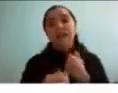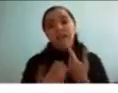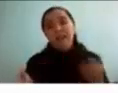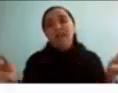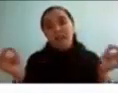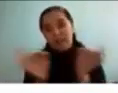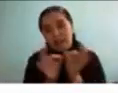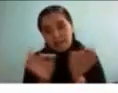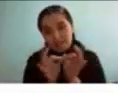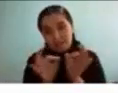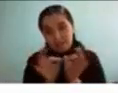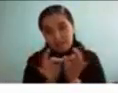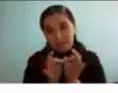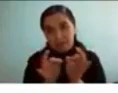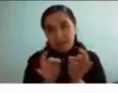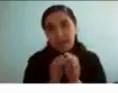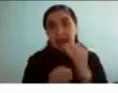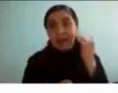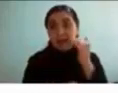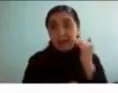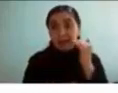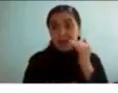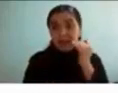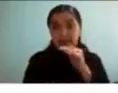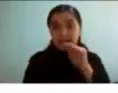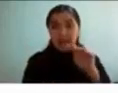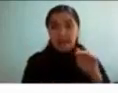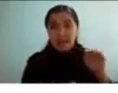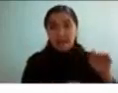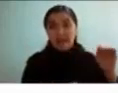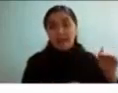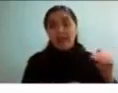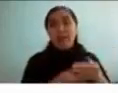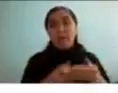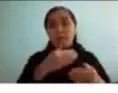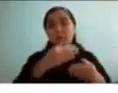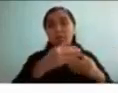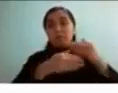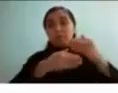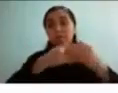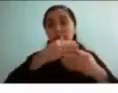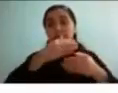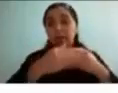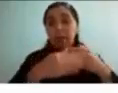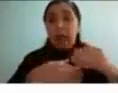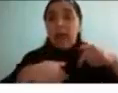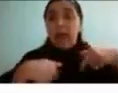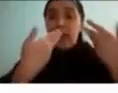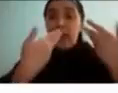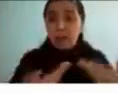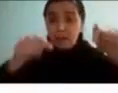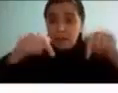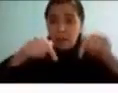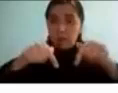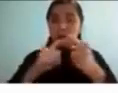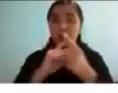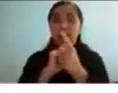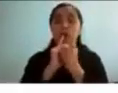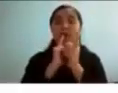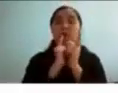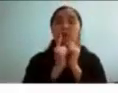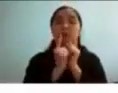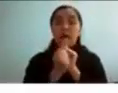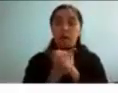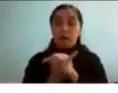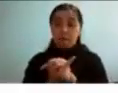más corta la infancia un poco más larga acerca de cómo es ahora y los cambios que que he tenido con respecto a